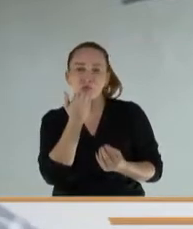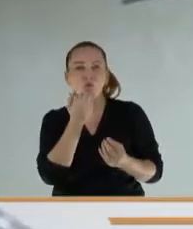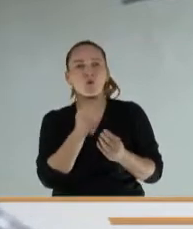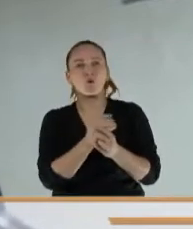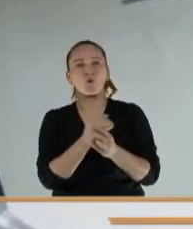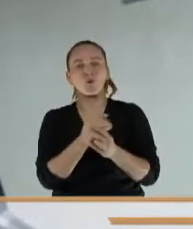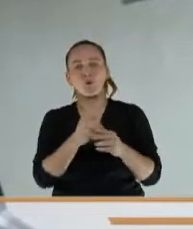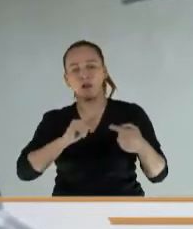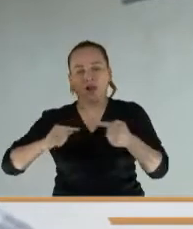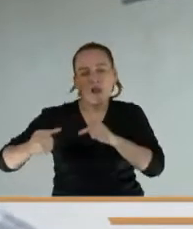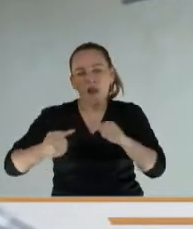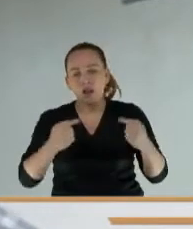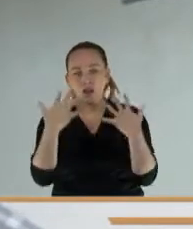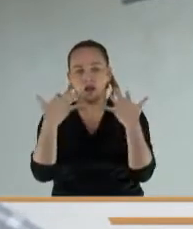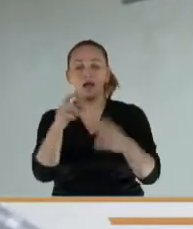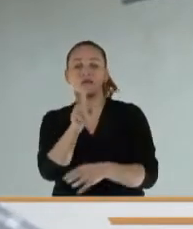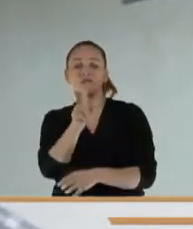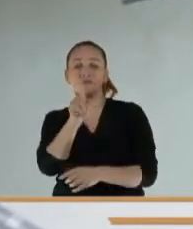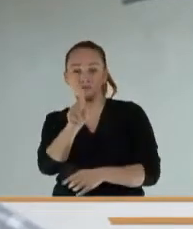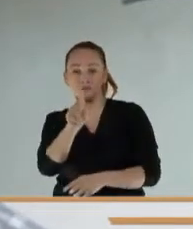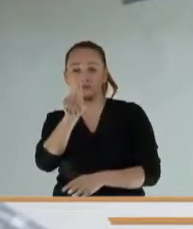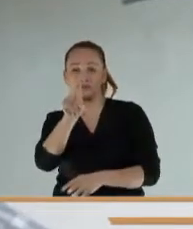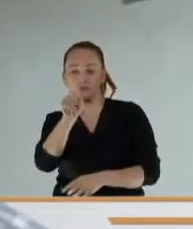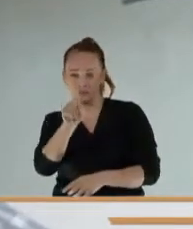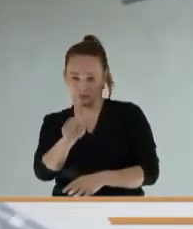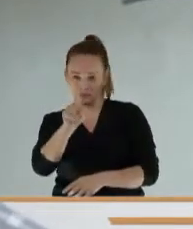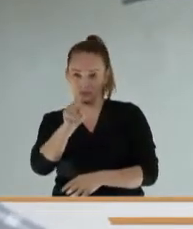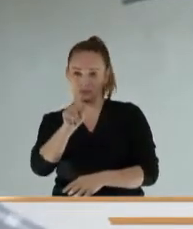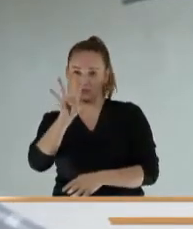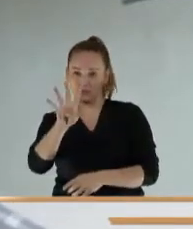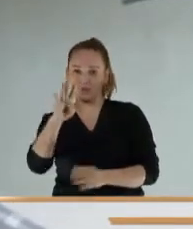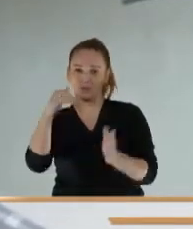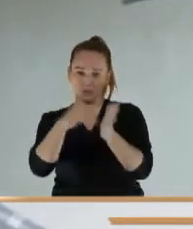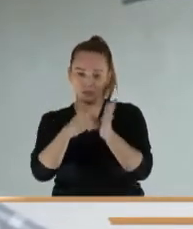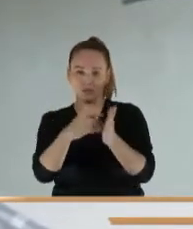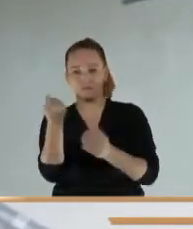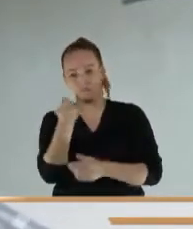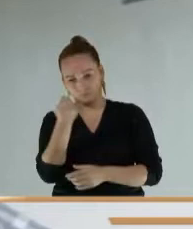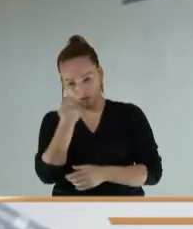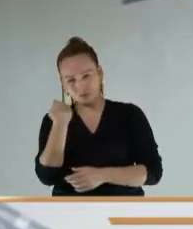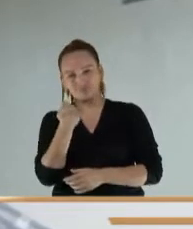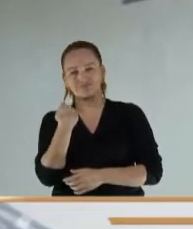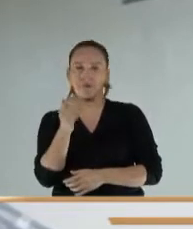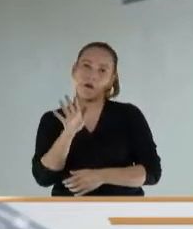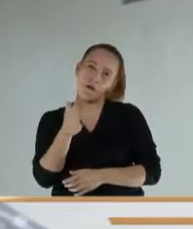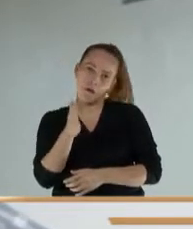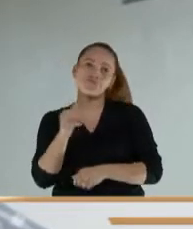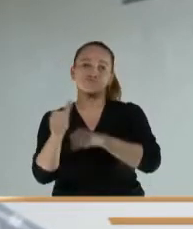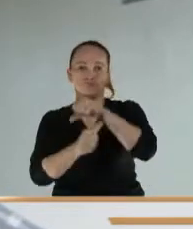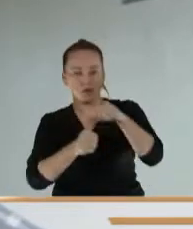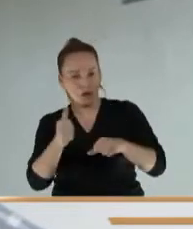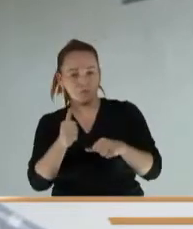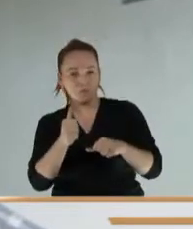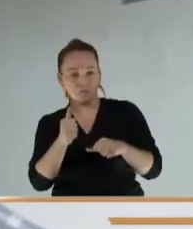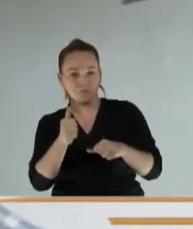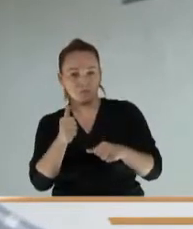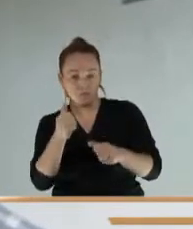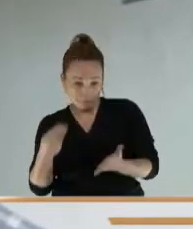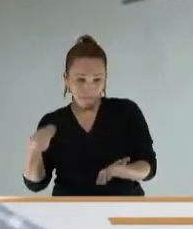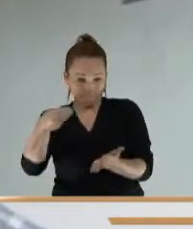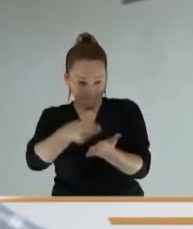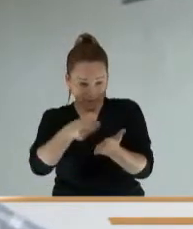124 mil pesos, pasaría a ganar como un concejal de cuarta categoría.